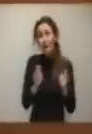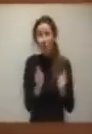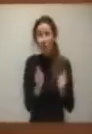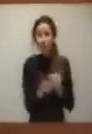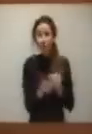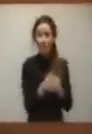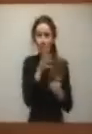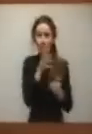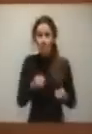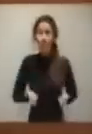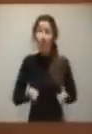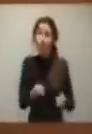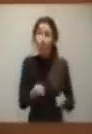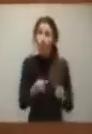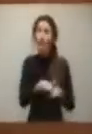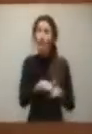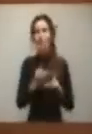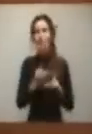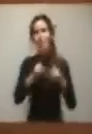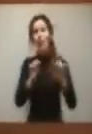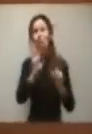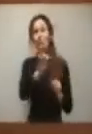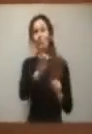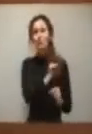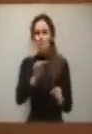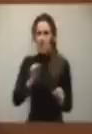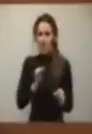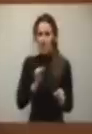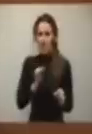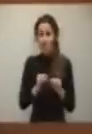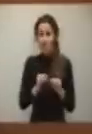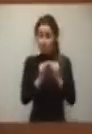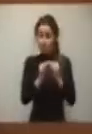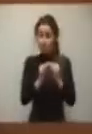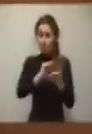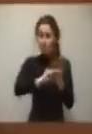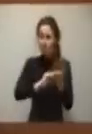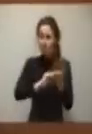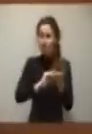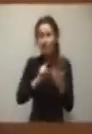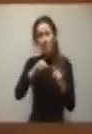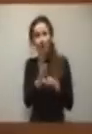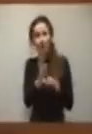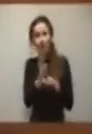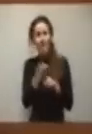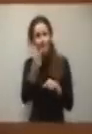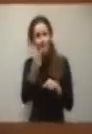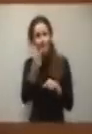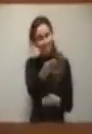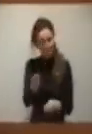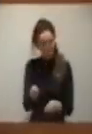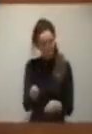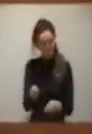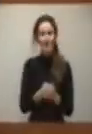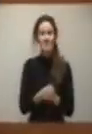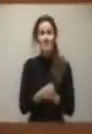El costo del Estado autonómico. Lo hicimos, ¿eh? No os digo, por si no lo veis, luego se lo facilito, ¿no? Pero